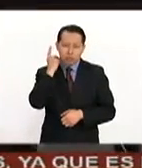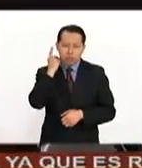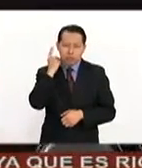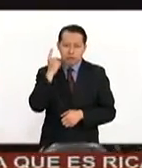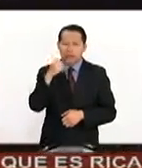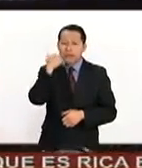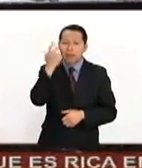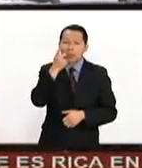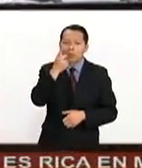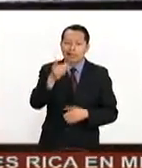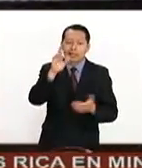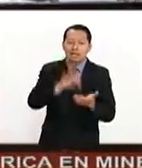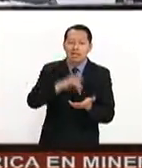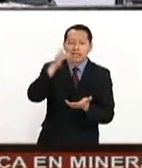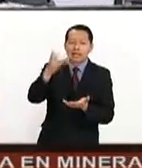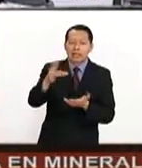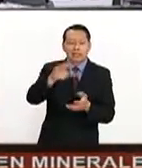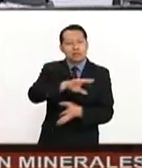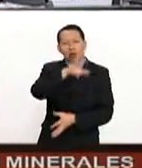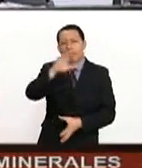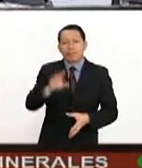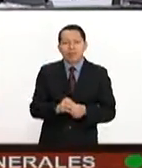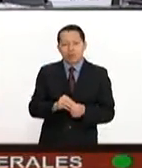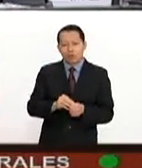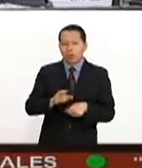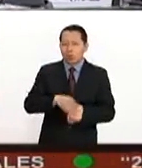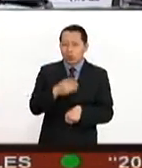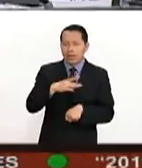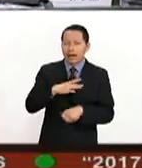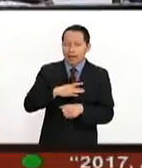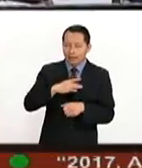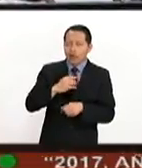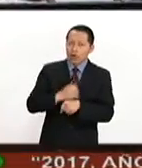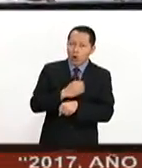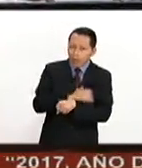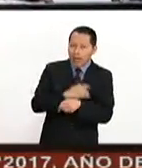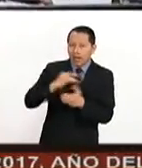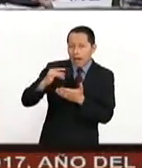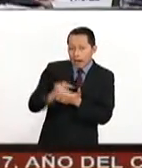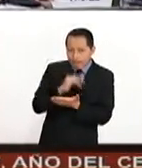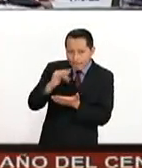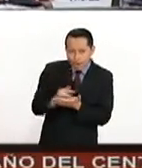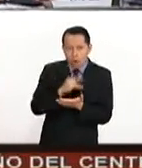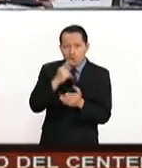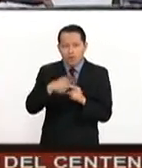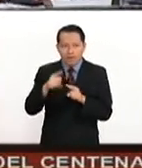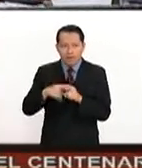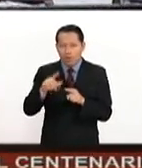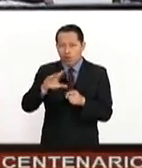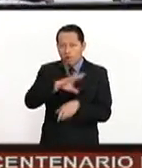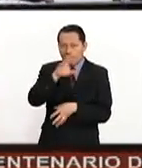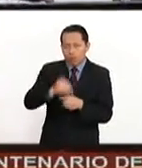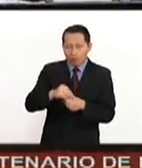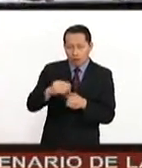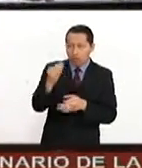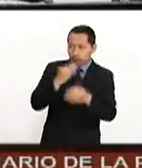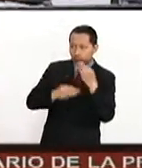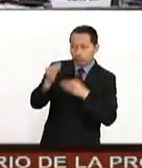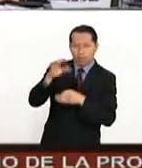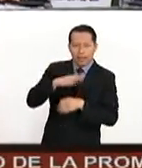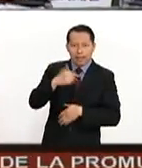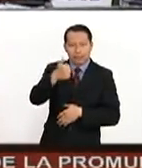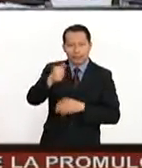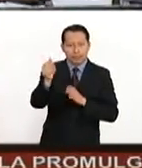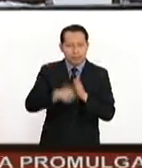agradecer en todo lo que vale el acompañamiento y el apoyo que me han dado durante estos seis meses.